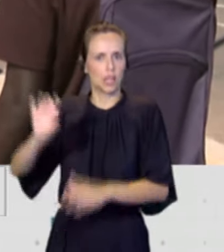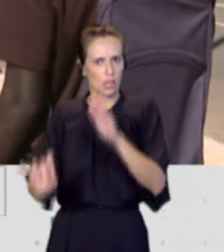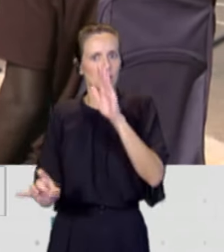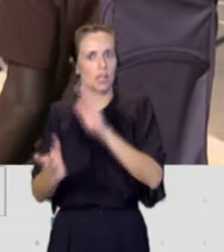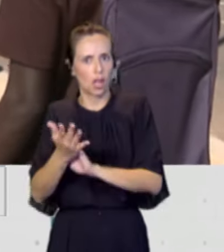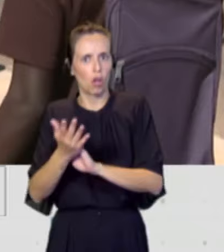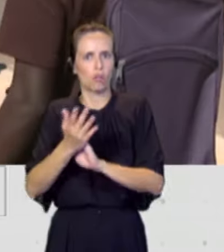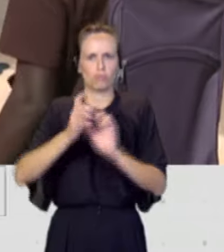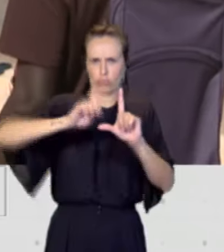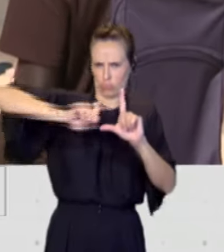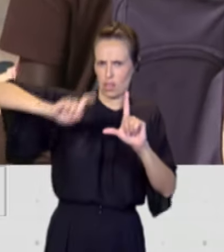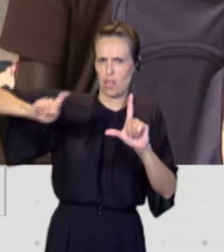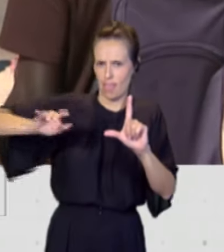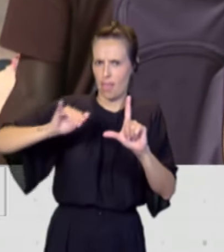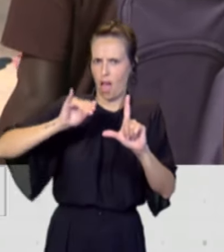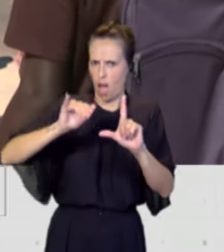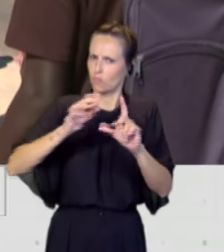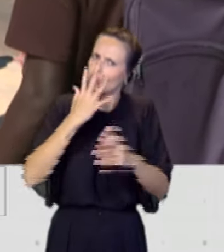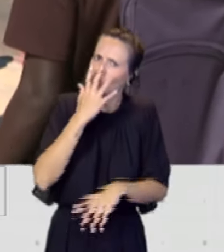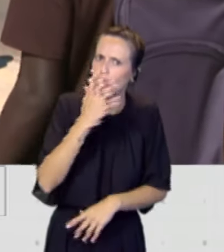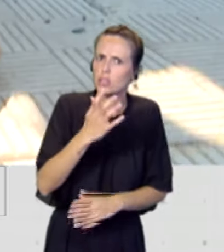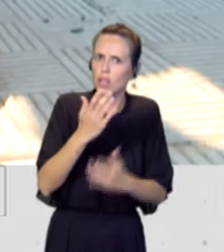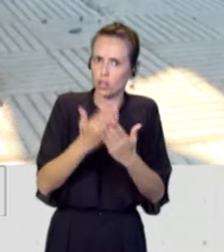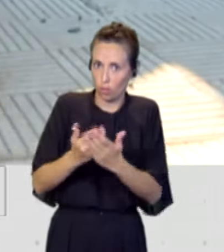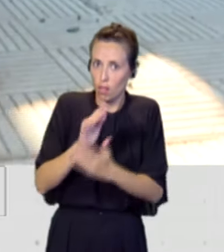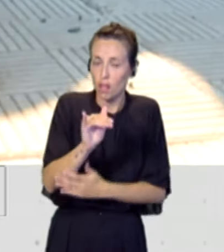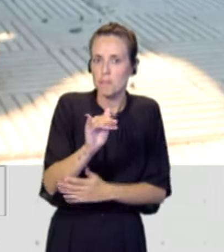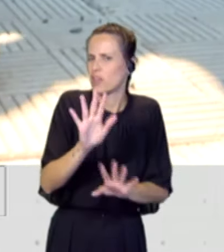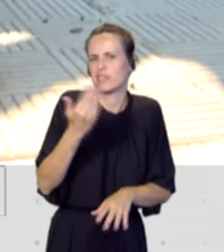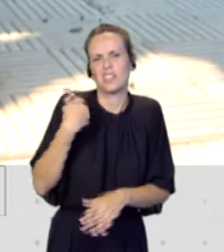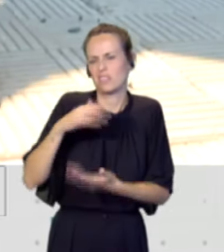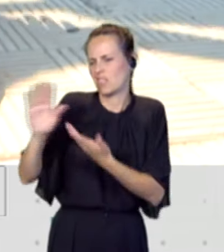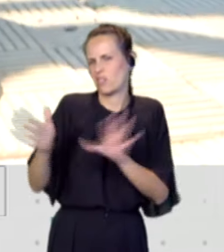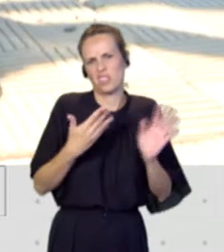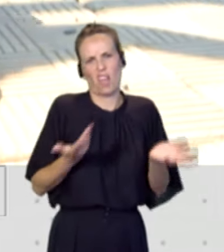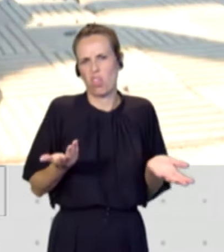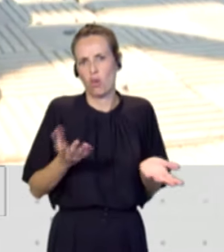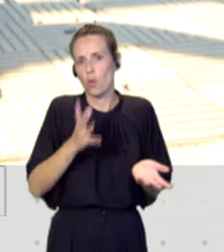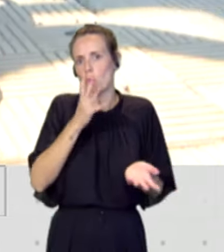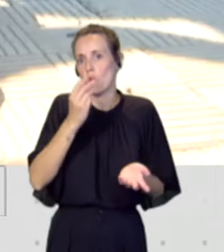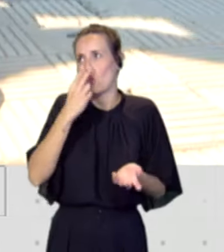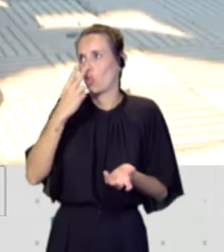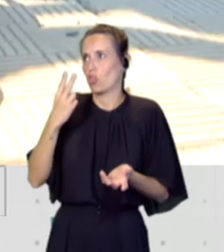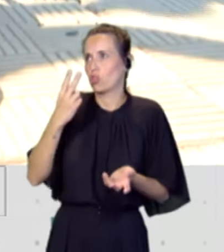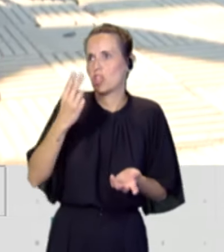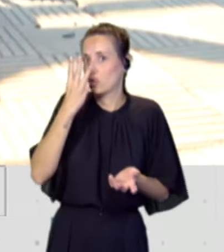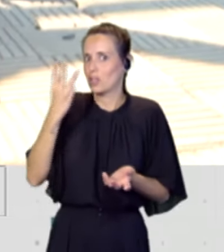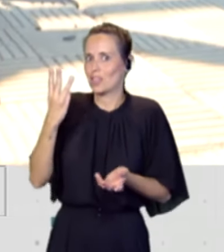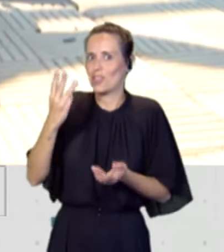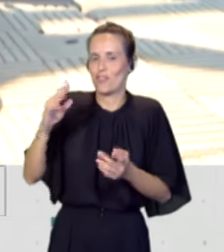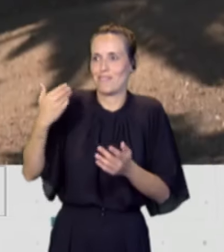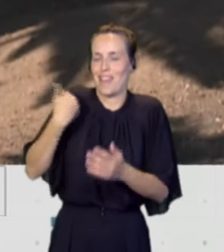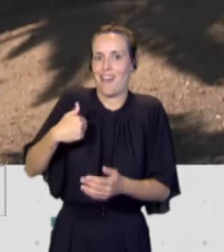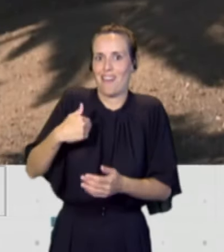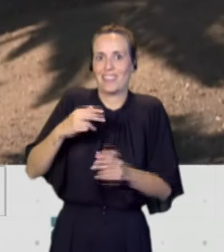estadísticas, pero que están ahora totalmente desfasadas, porque han pasado en cuestión de dos o tres años, esto se ha multiplicado. Pero